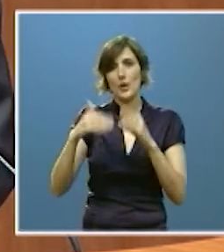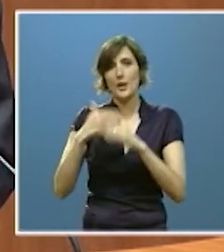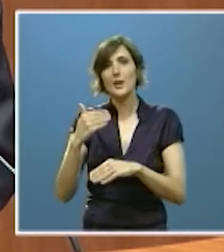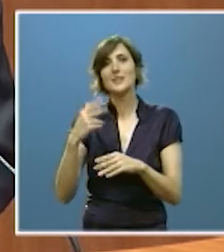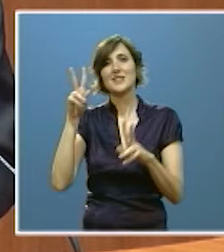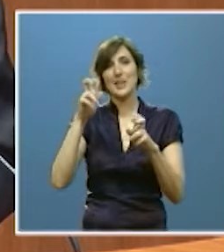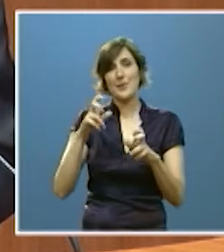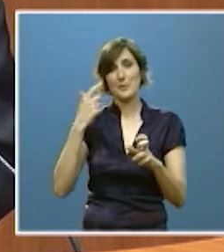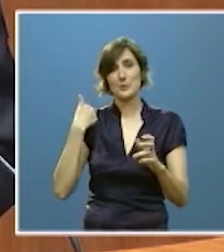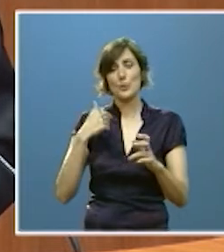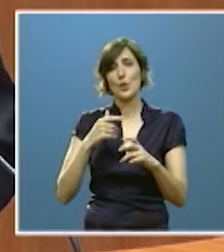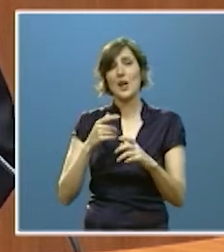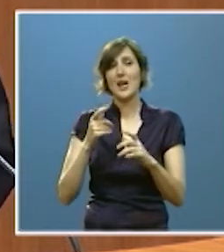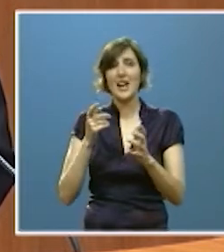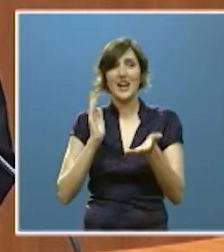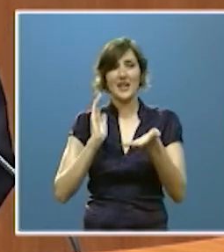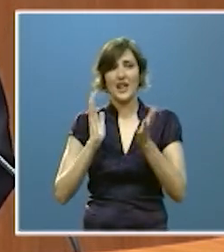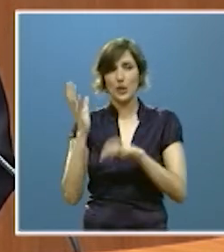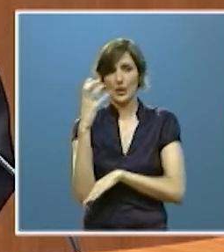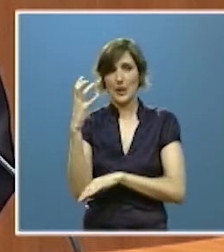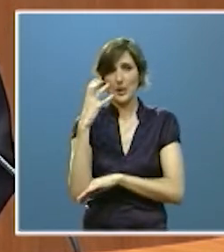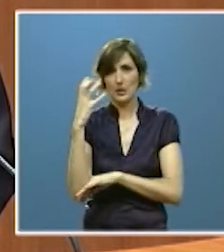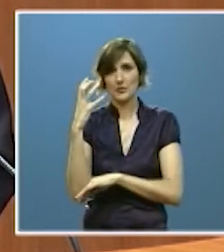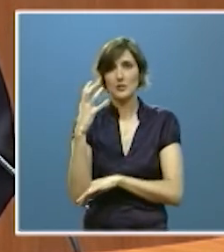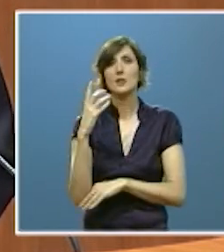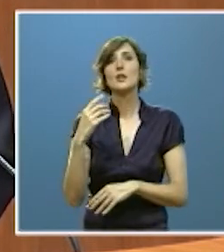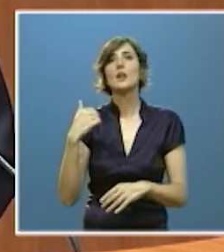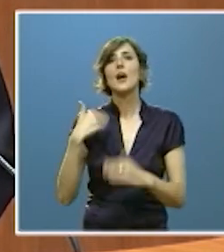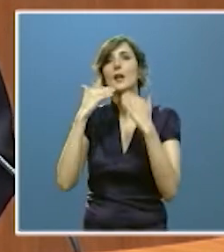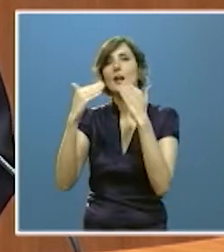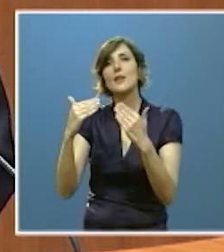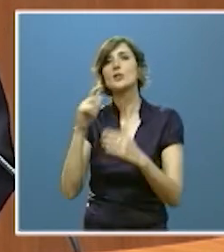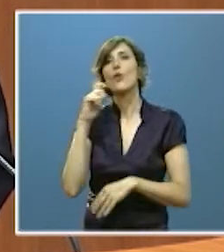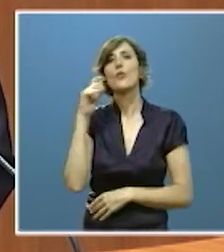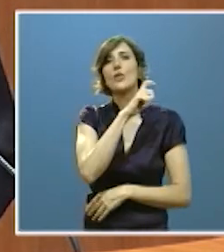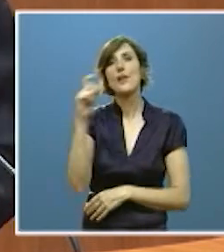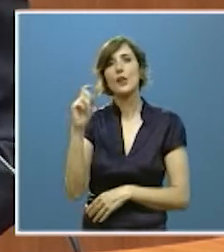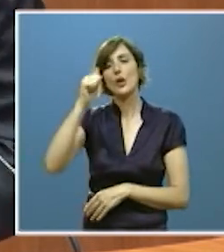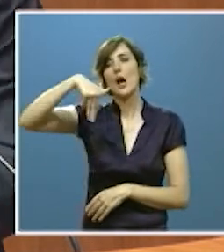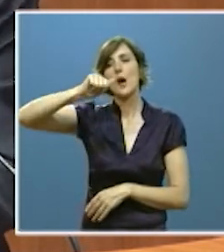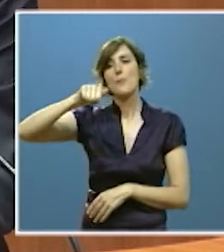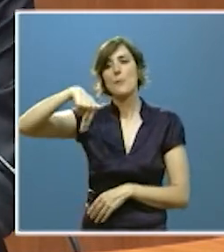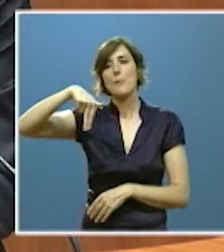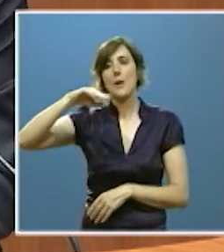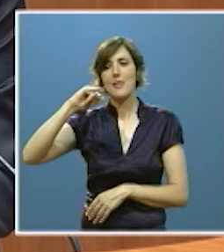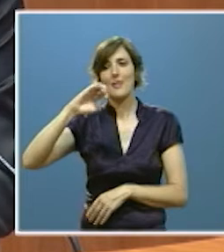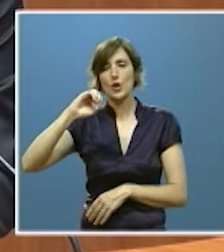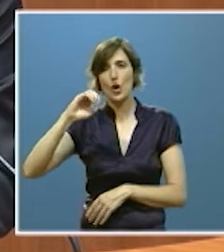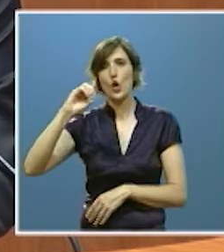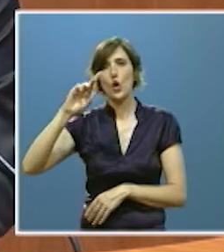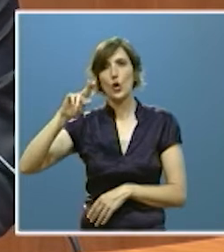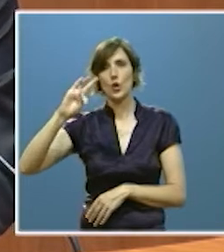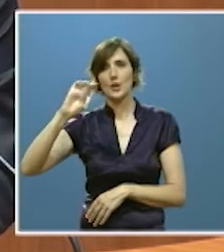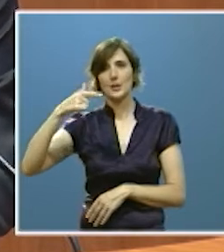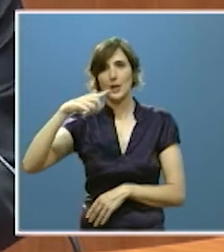radioterapia en colaboración en este caso con la Fundación Amancio Ortega los datos de resultados de salud son